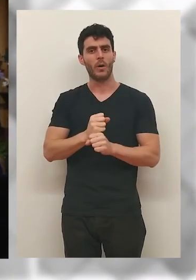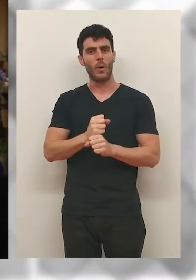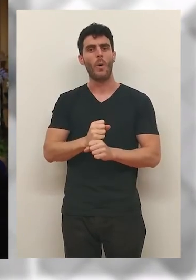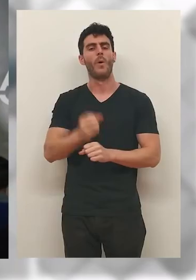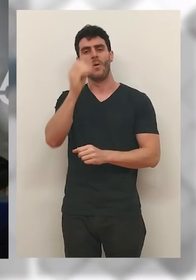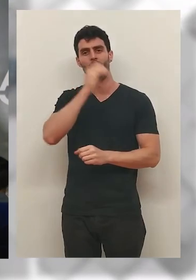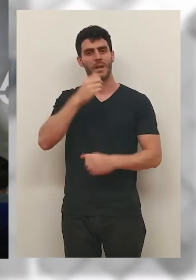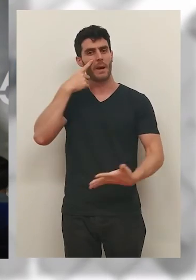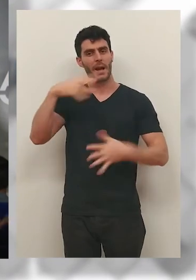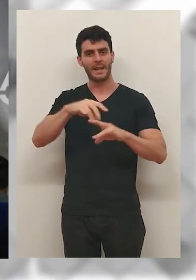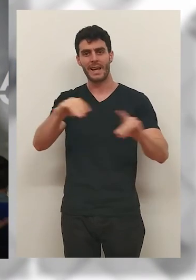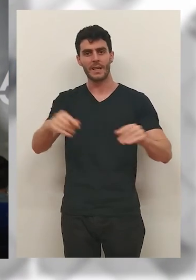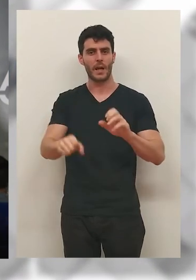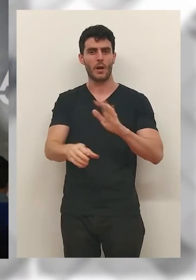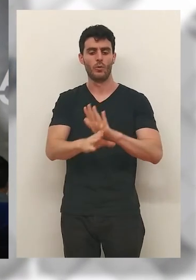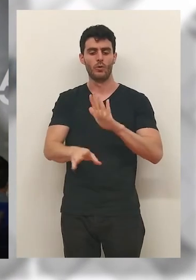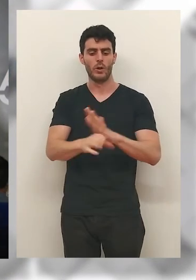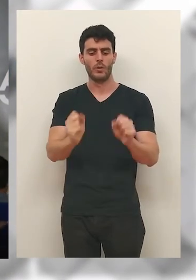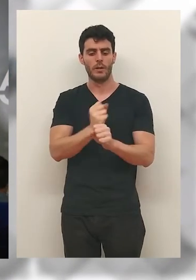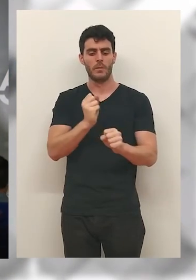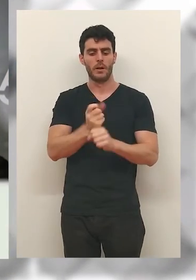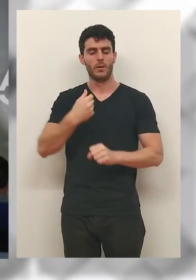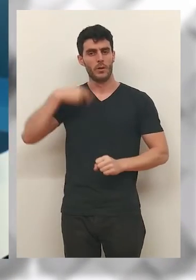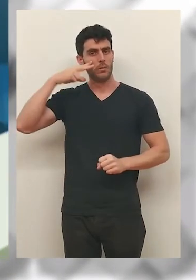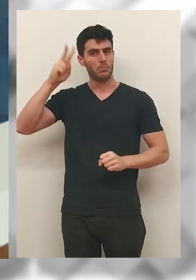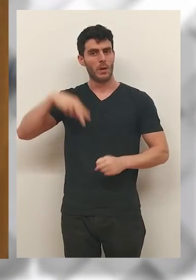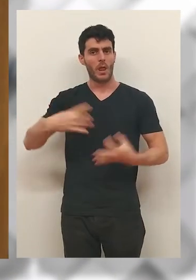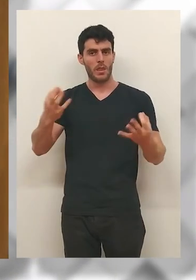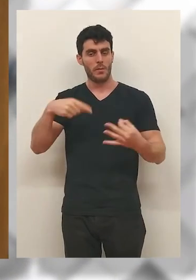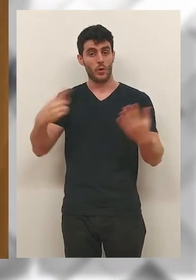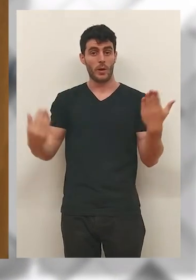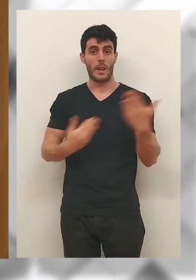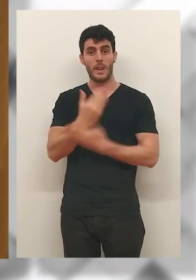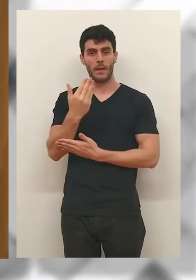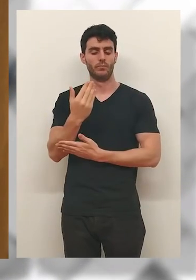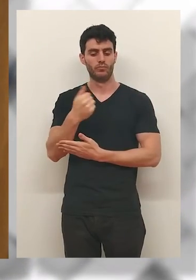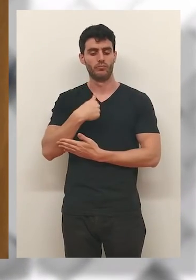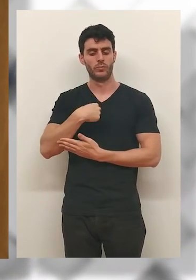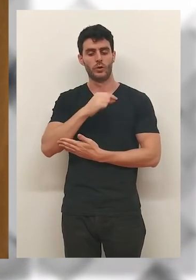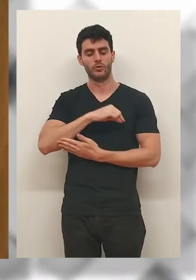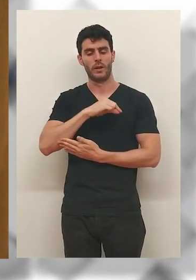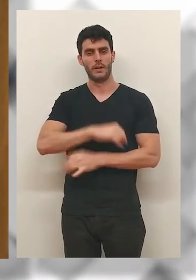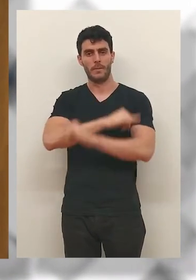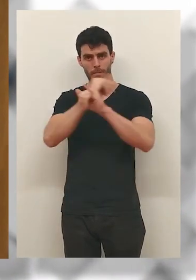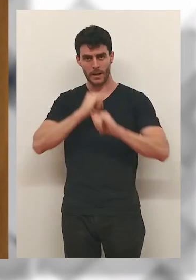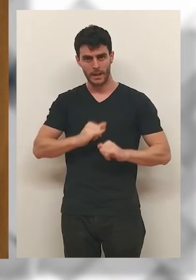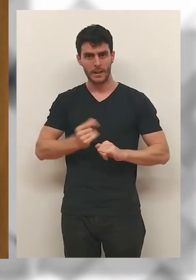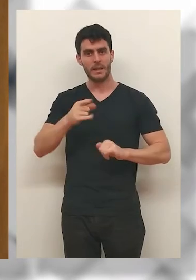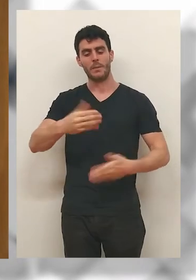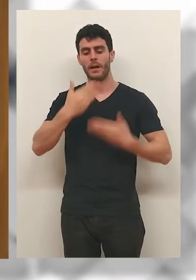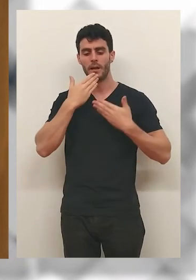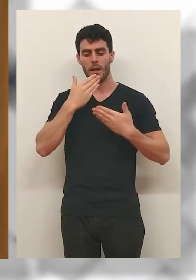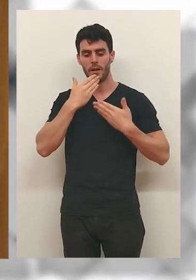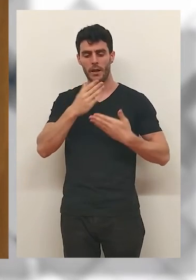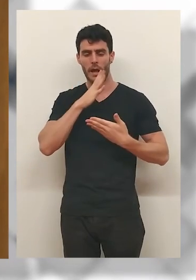su infatigable labor al frente del Festival Arte en la Tierra. Debo reconocer que este es el día en el que me debo